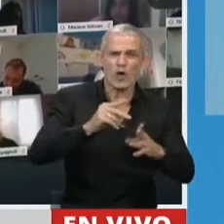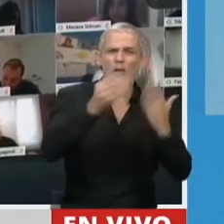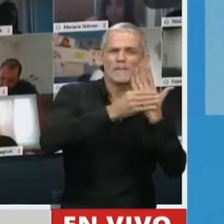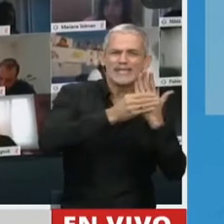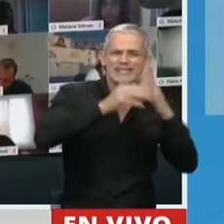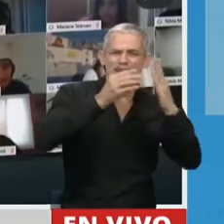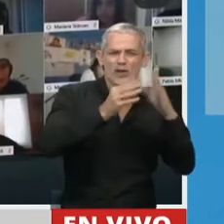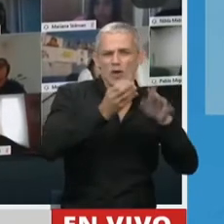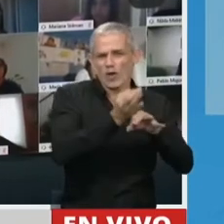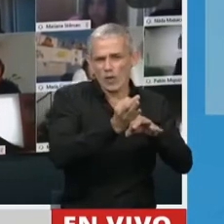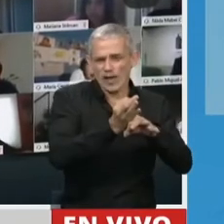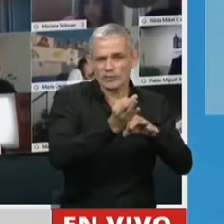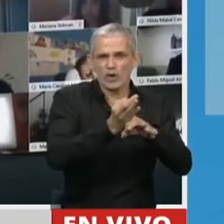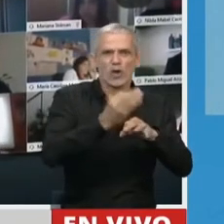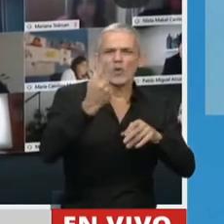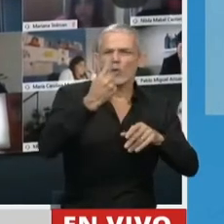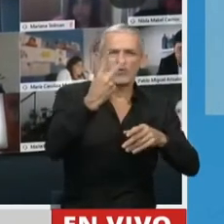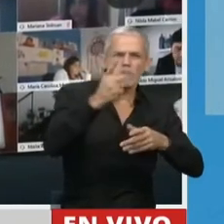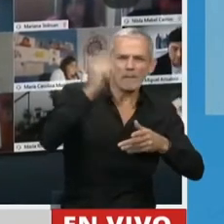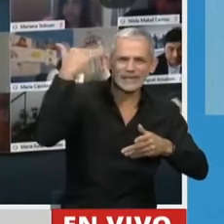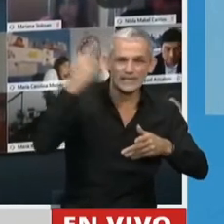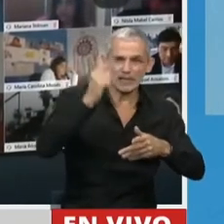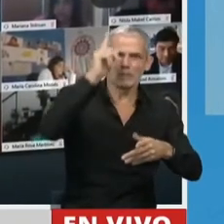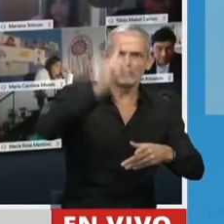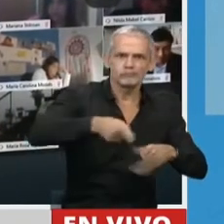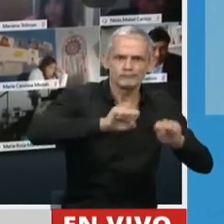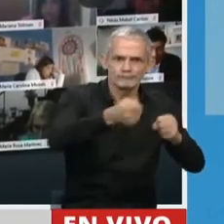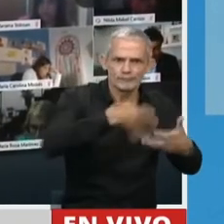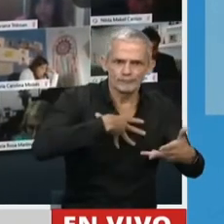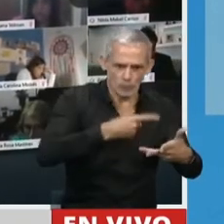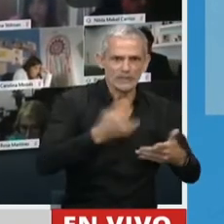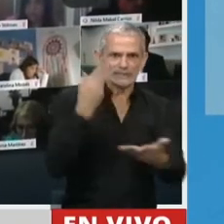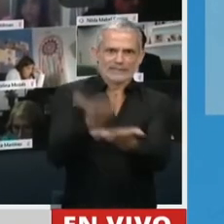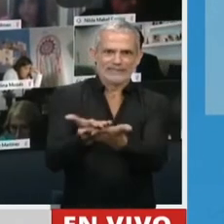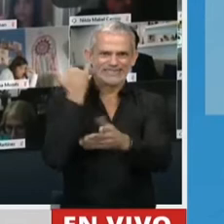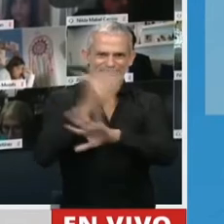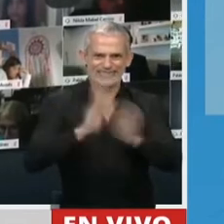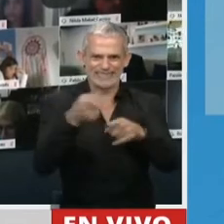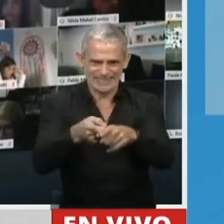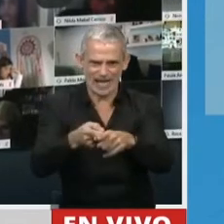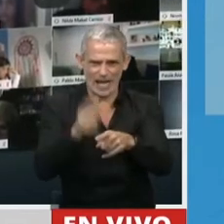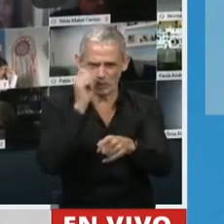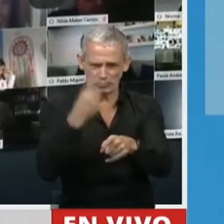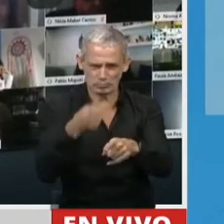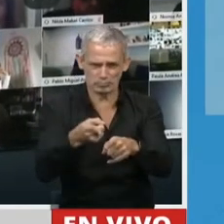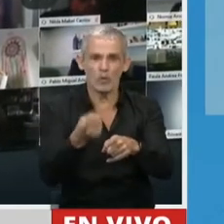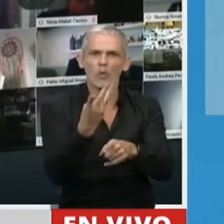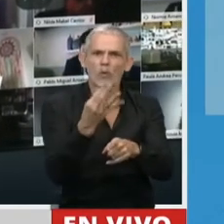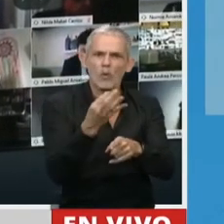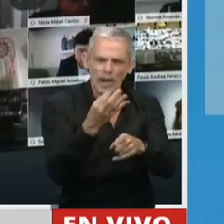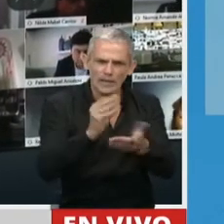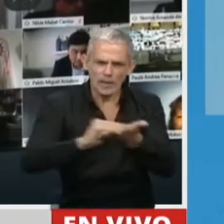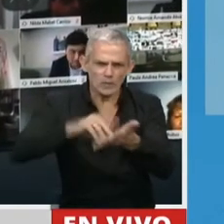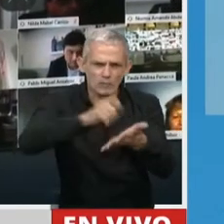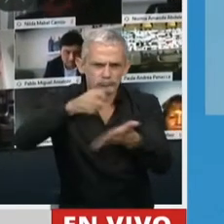ministerial, ya hace más de un mes, casi dos meses atrás. Y afortunadamente, y acompañado por más de 40 diputados